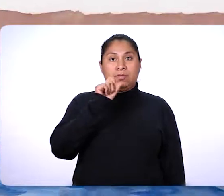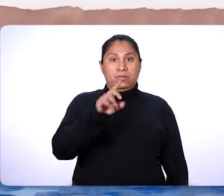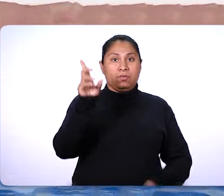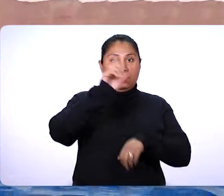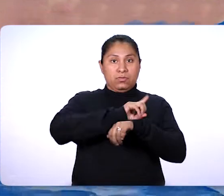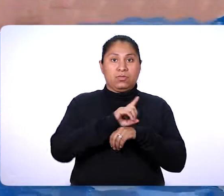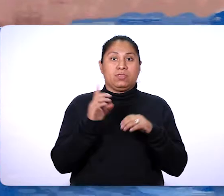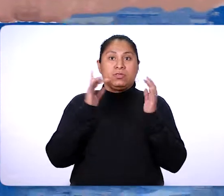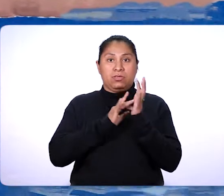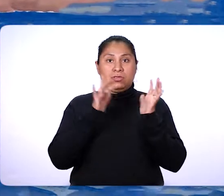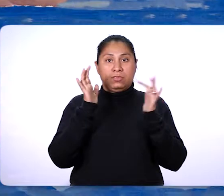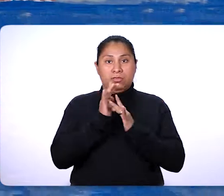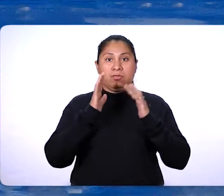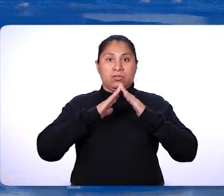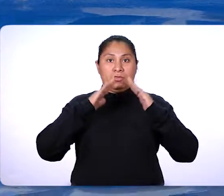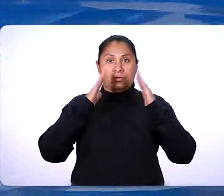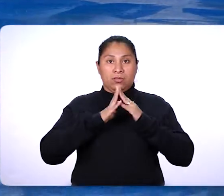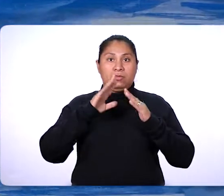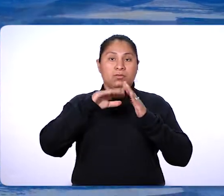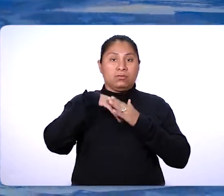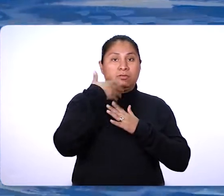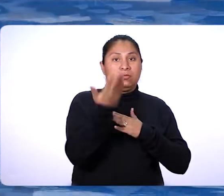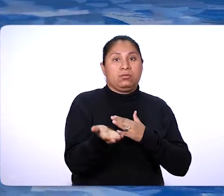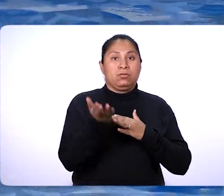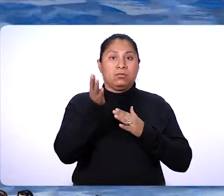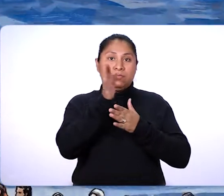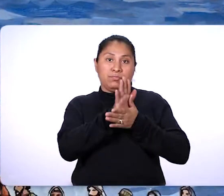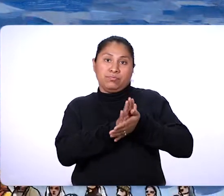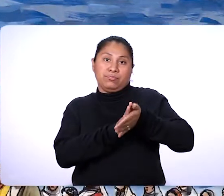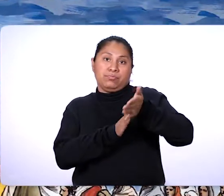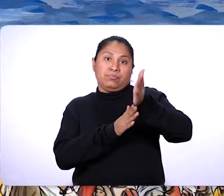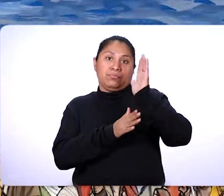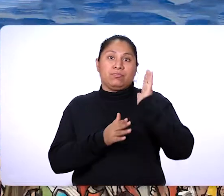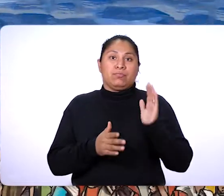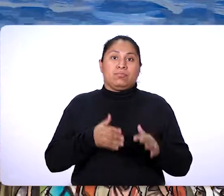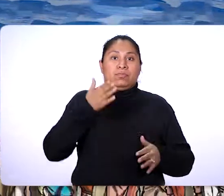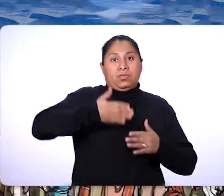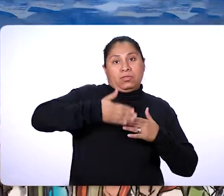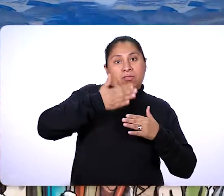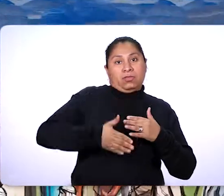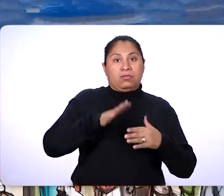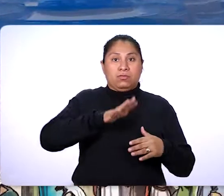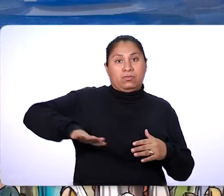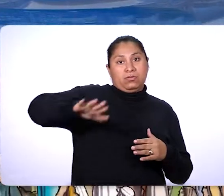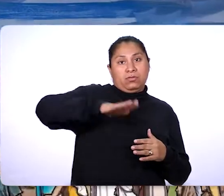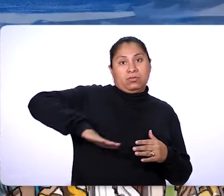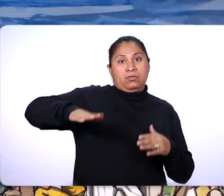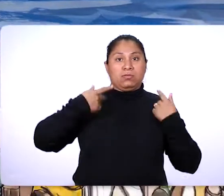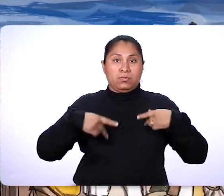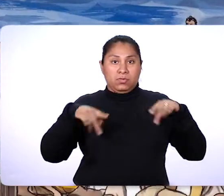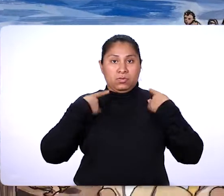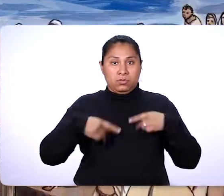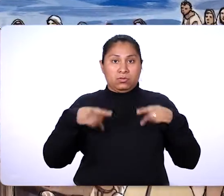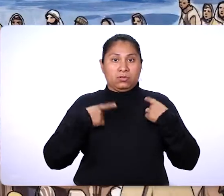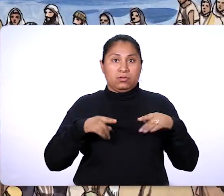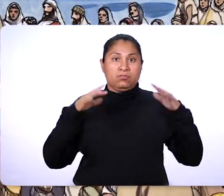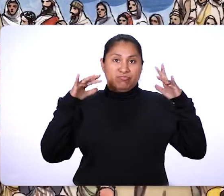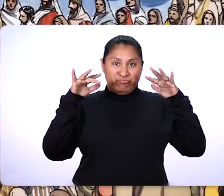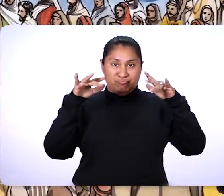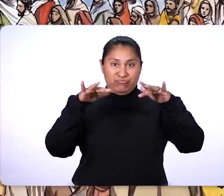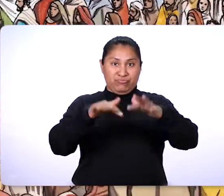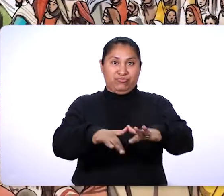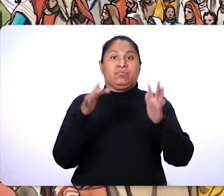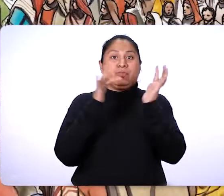Aquel mismo día salió Jesús de casa y se sentó a la orilla del lago. Como se reunió mucha gente, Jesús